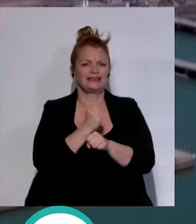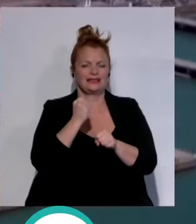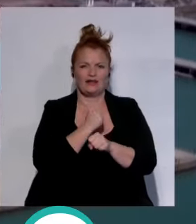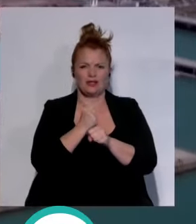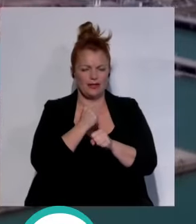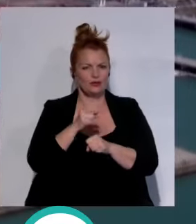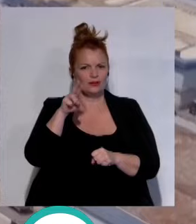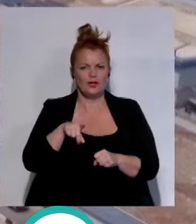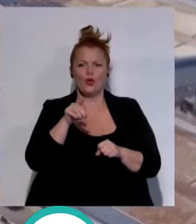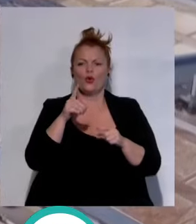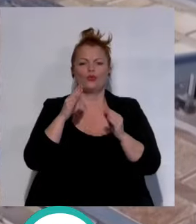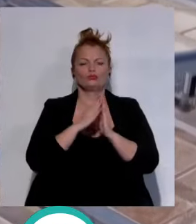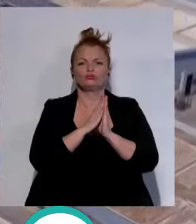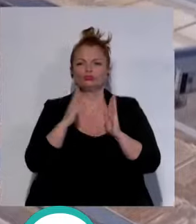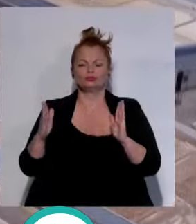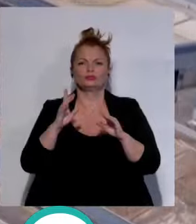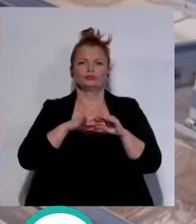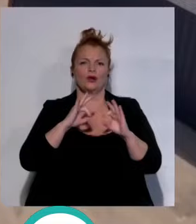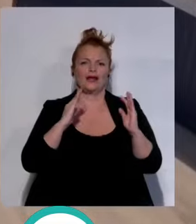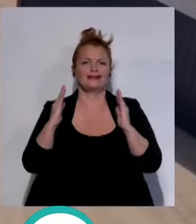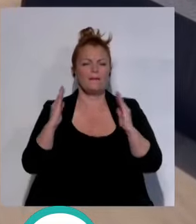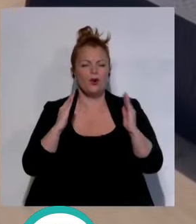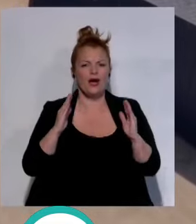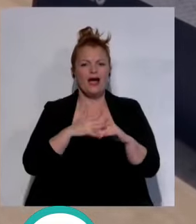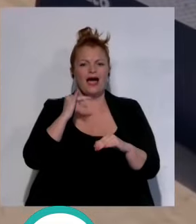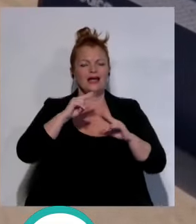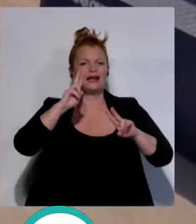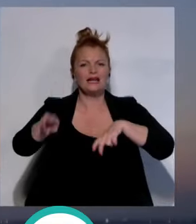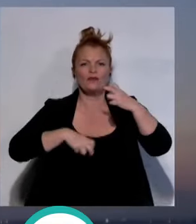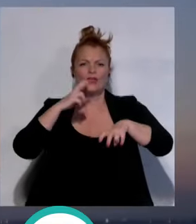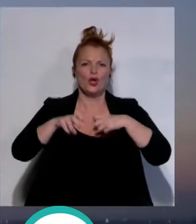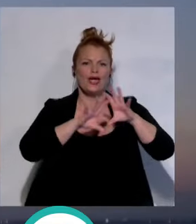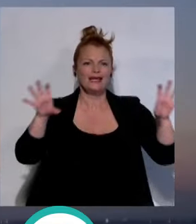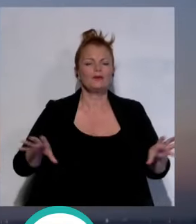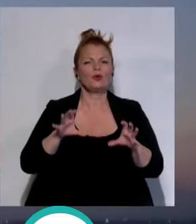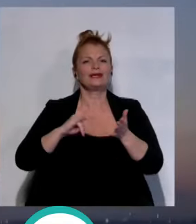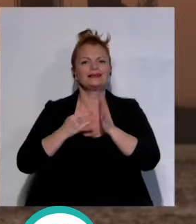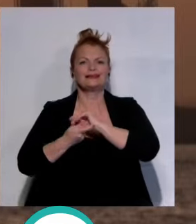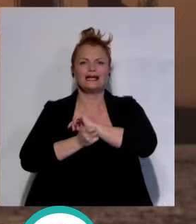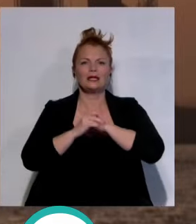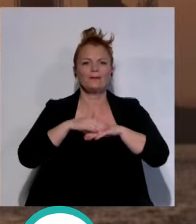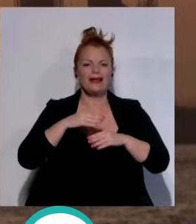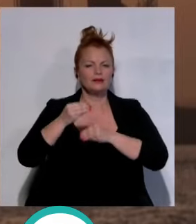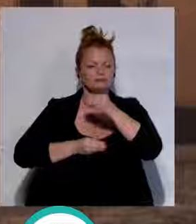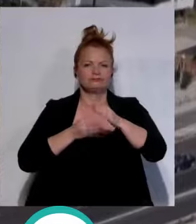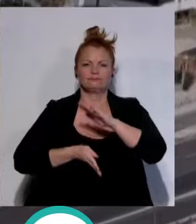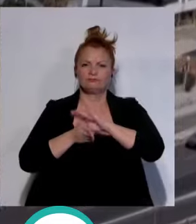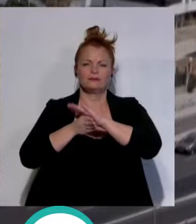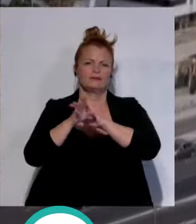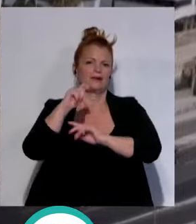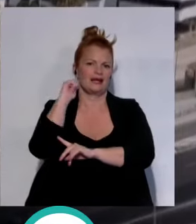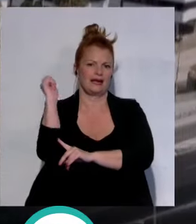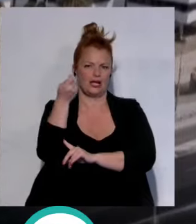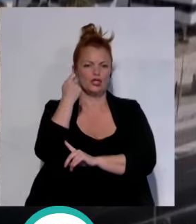Hub. Interrumpido durante un lapso de tiempo, se encuentra renovando equipo y estrategias en el camino de seguir batiendo récord.